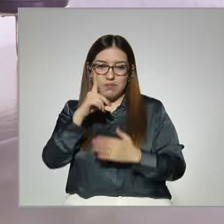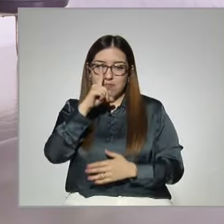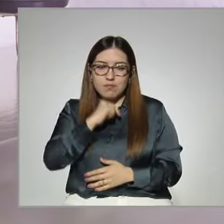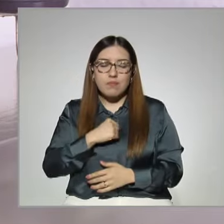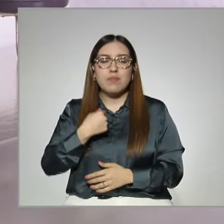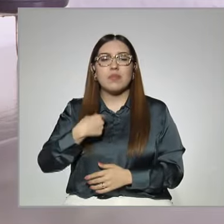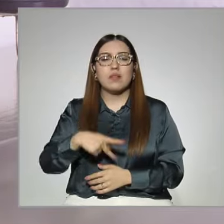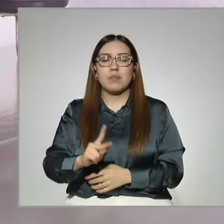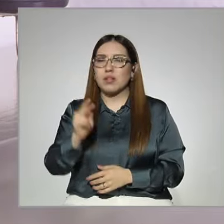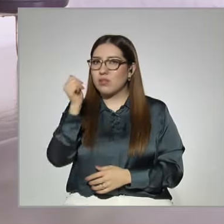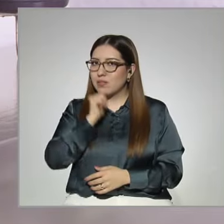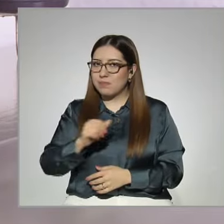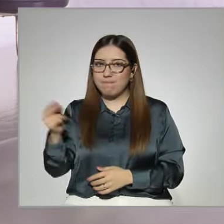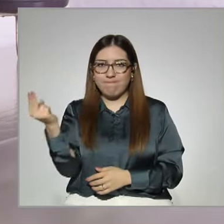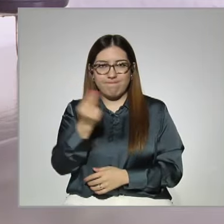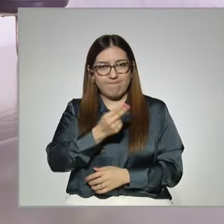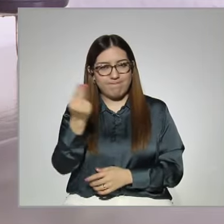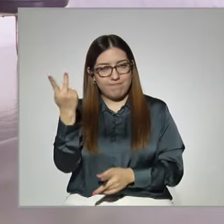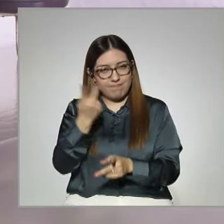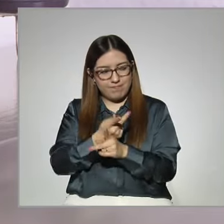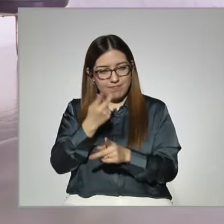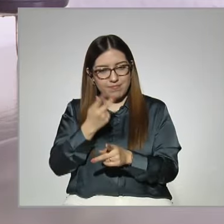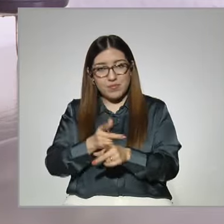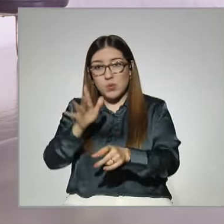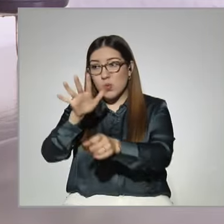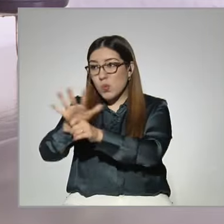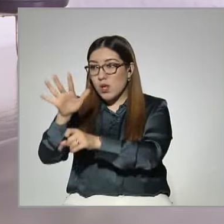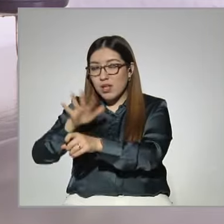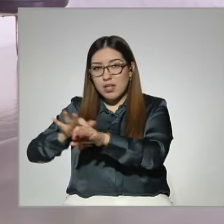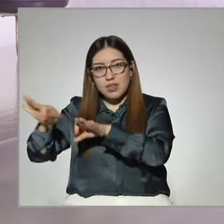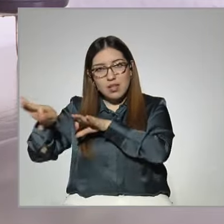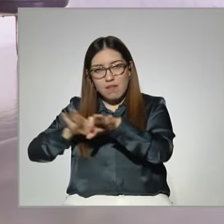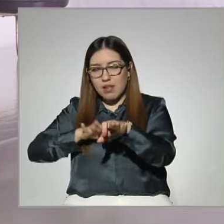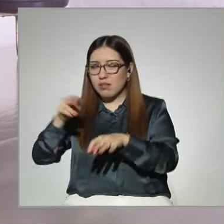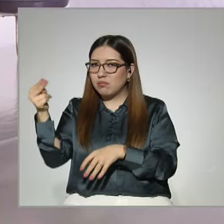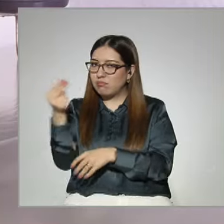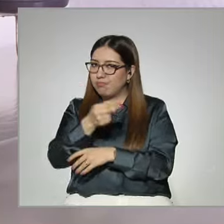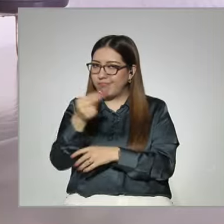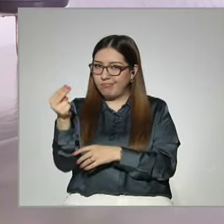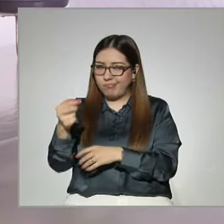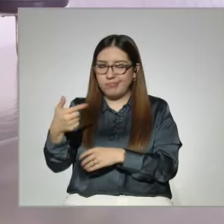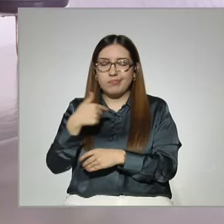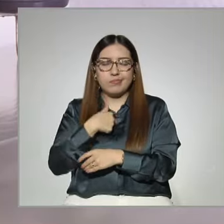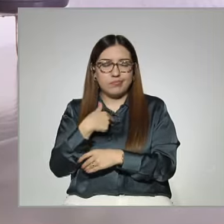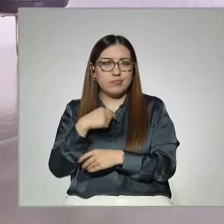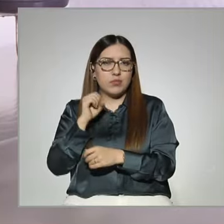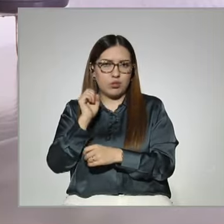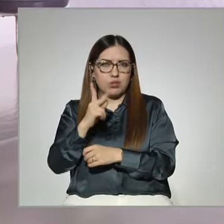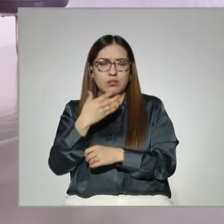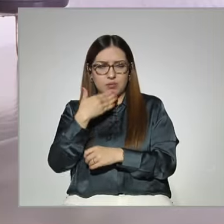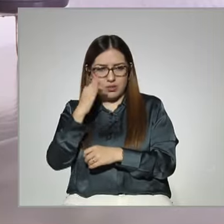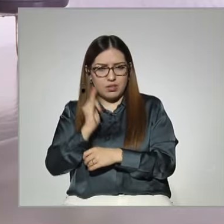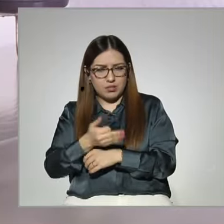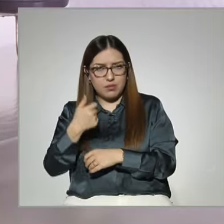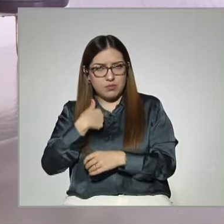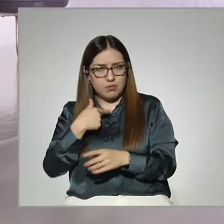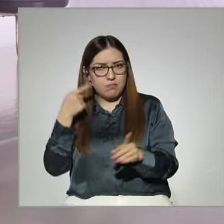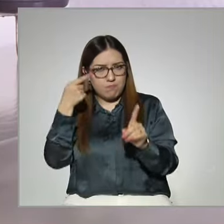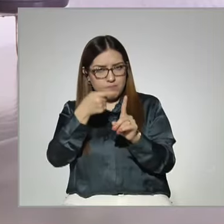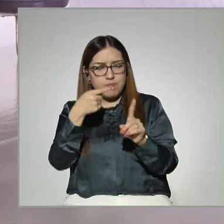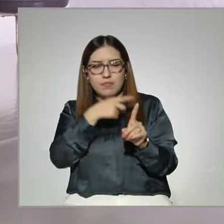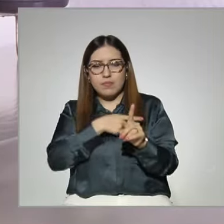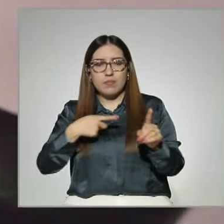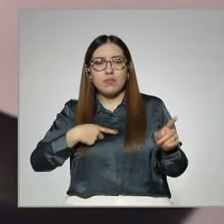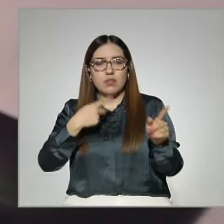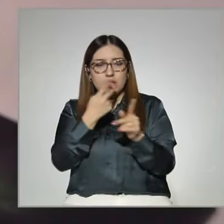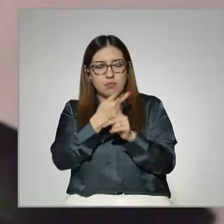Te lo piden en cualquier trabajo, incluso por superación personal. Entonces, por eso es que me propuse el terminar